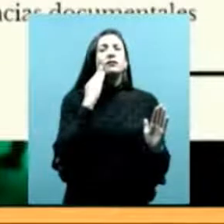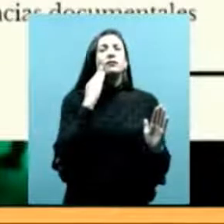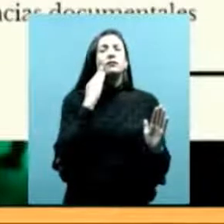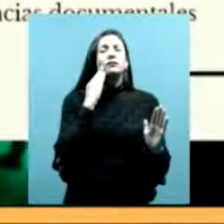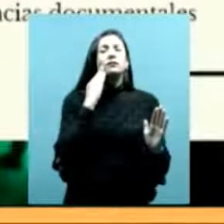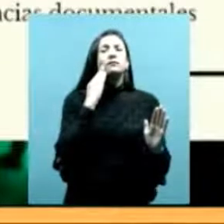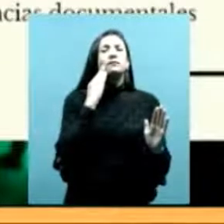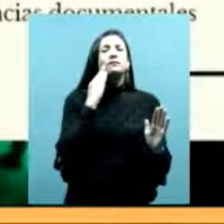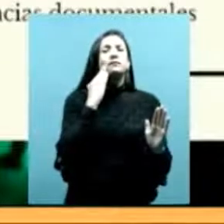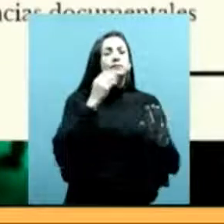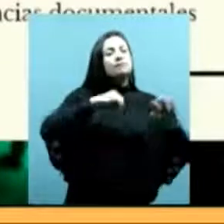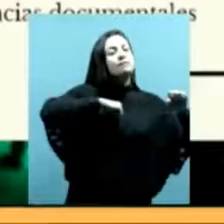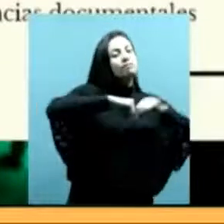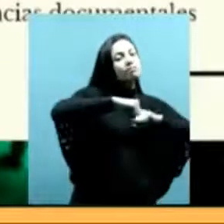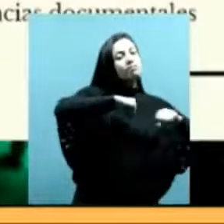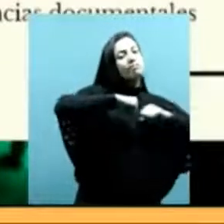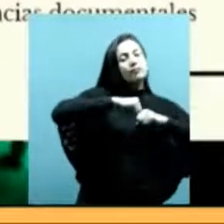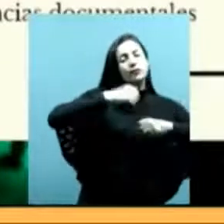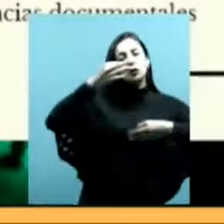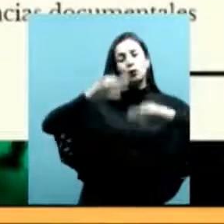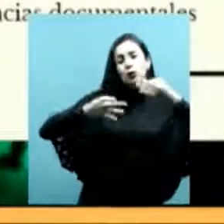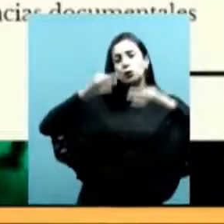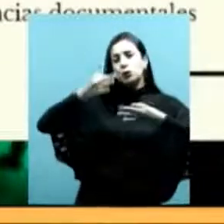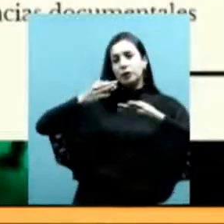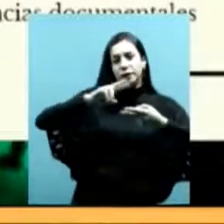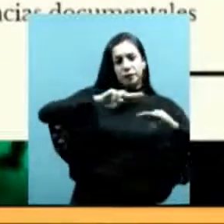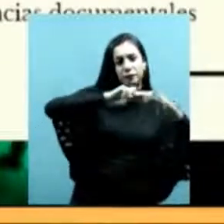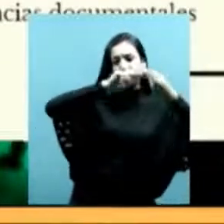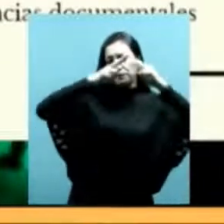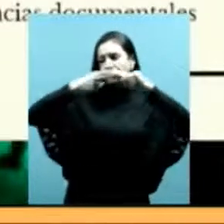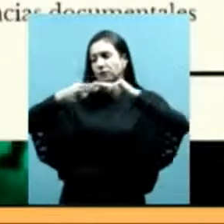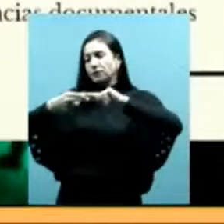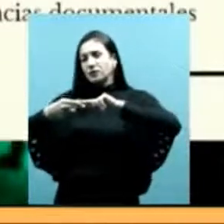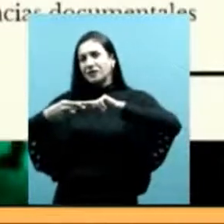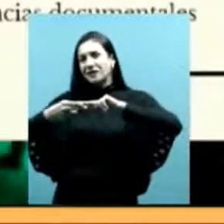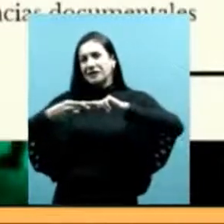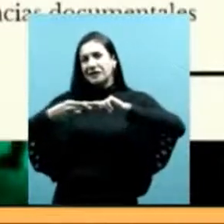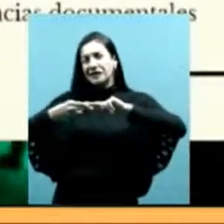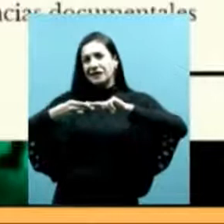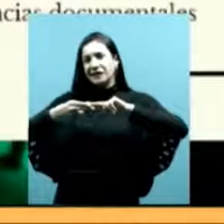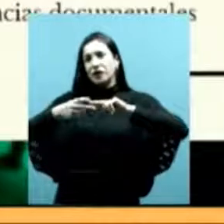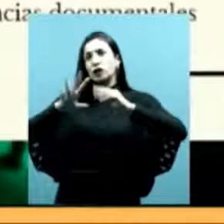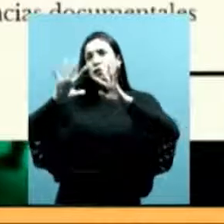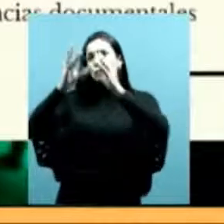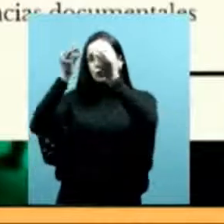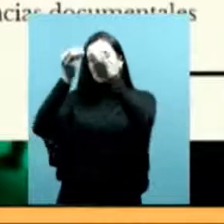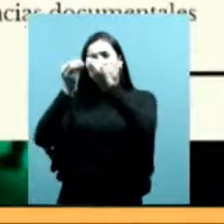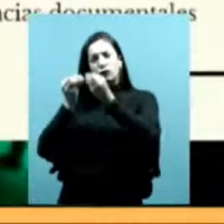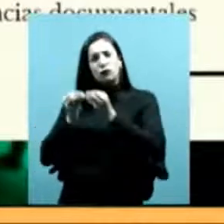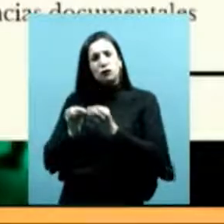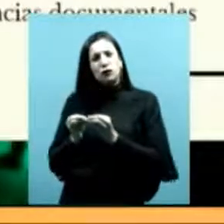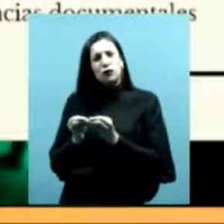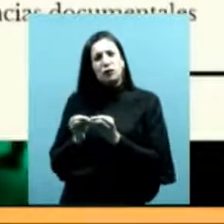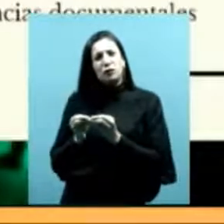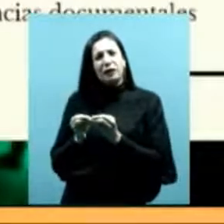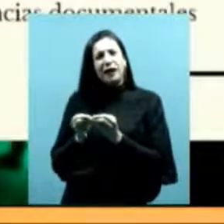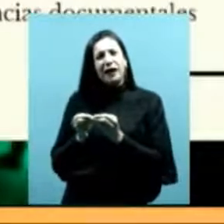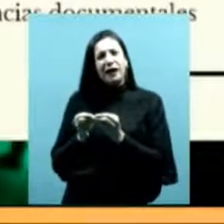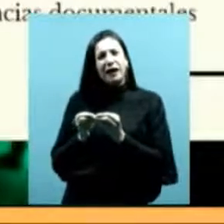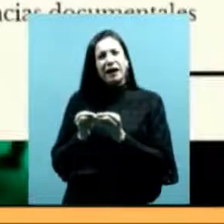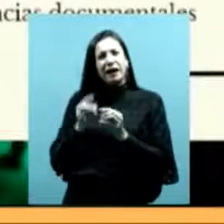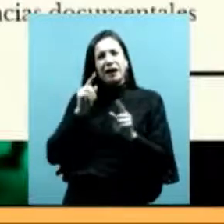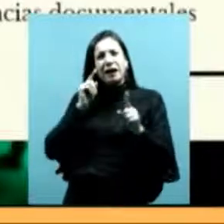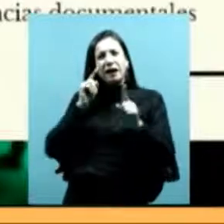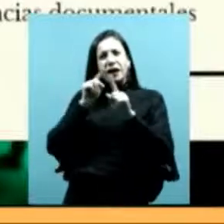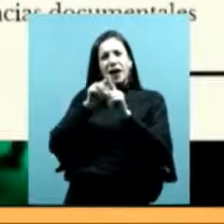pasa al campo de lo jurídico, empiezan estas preguntas, ¿no? El desafío de usar el